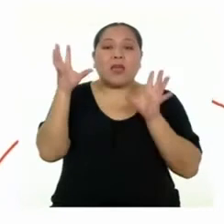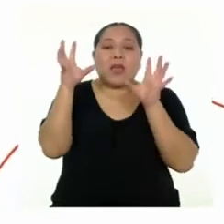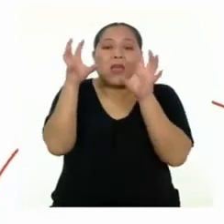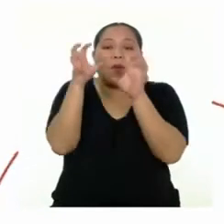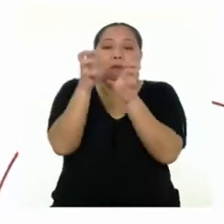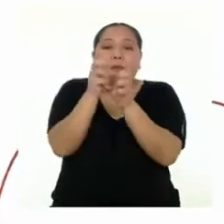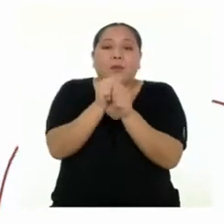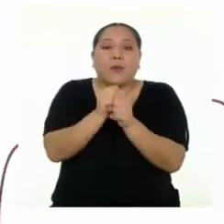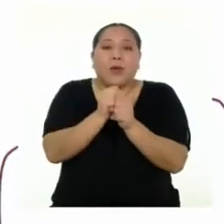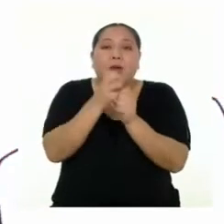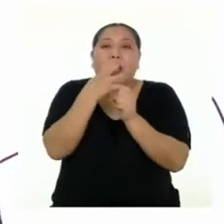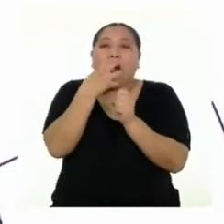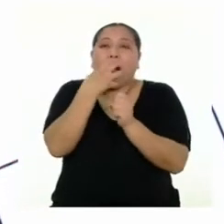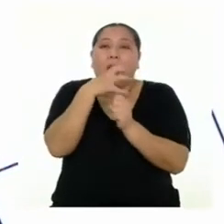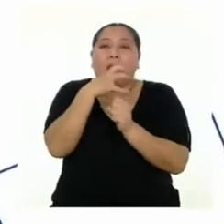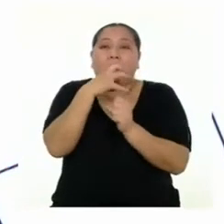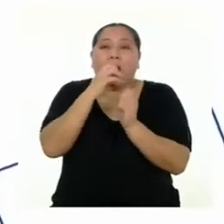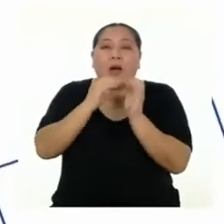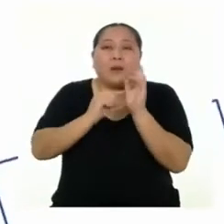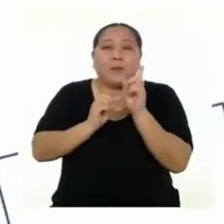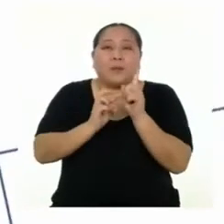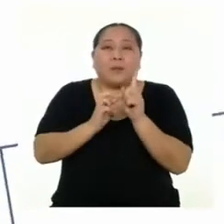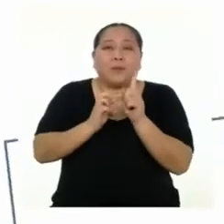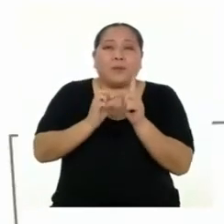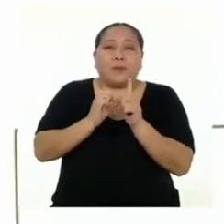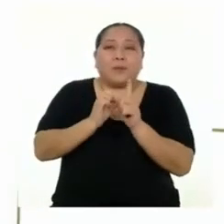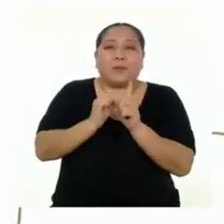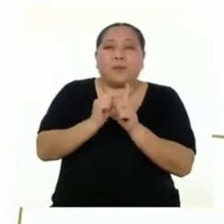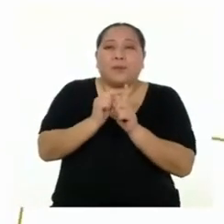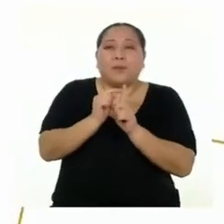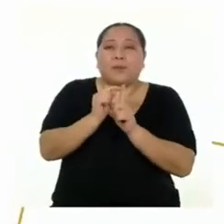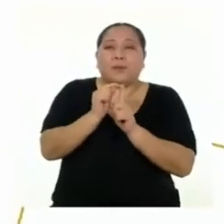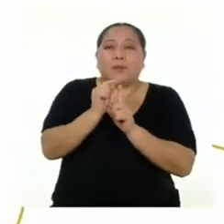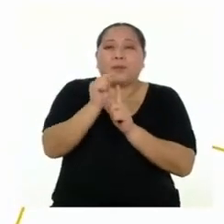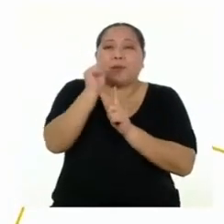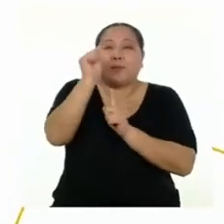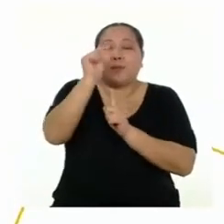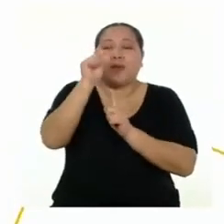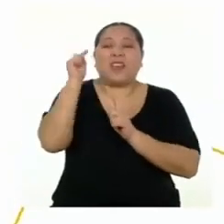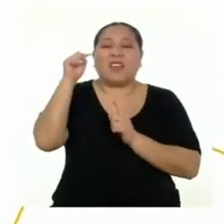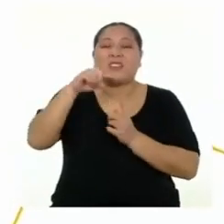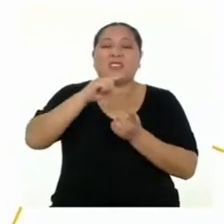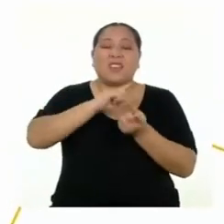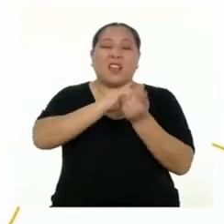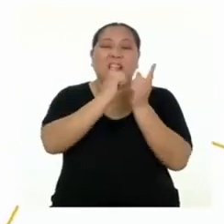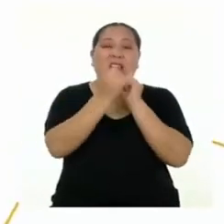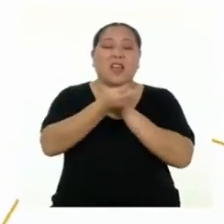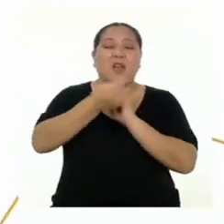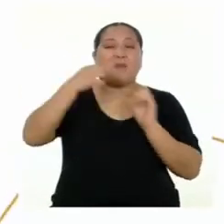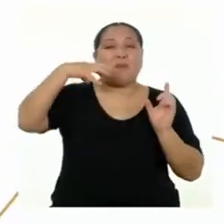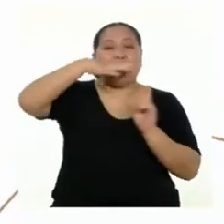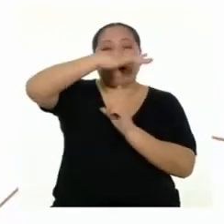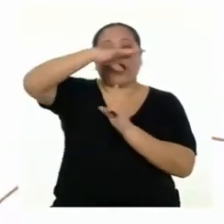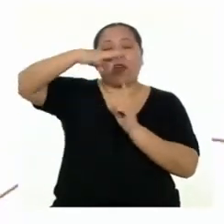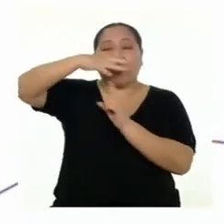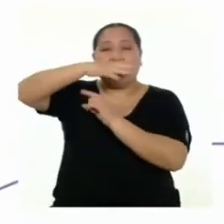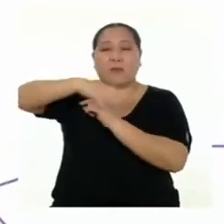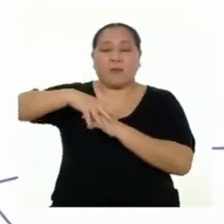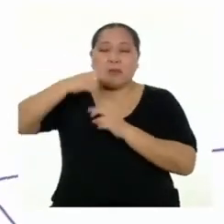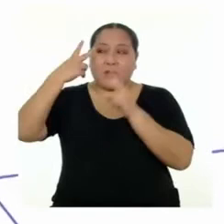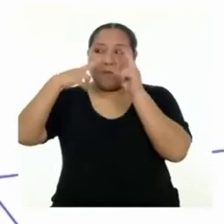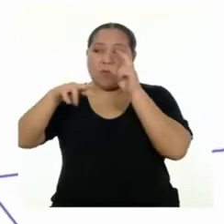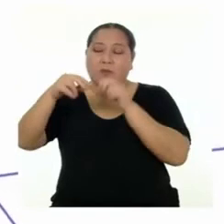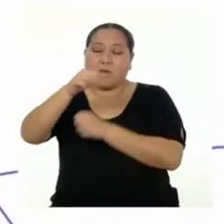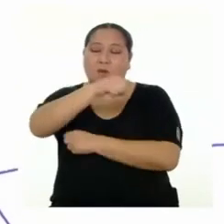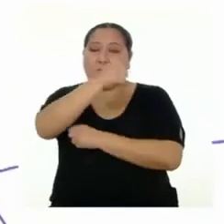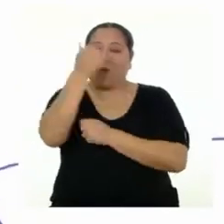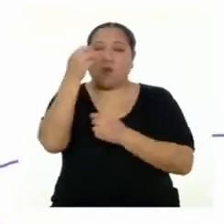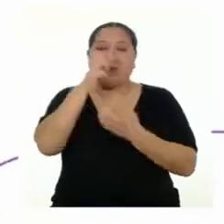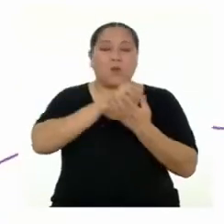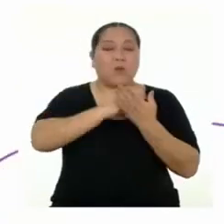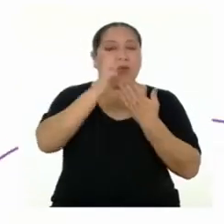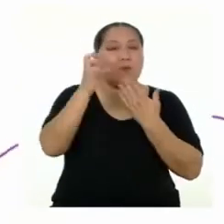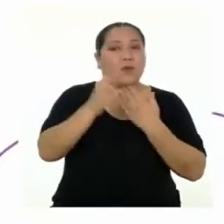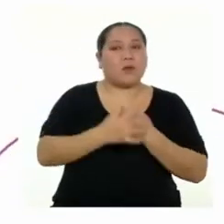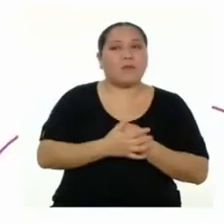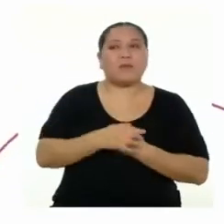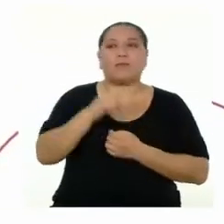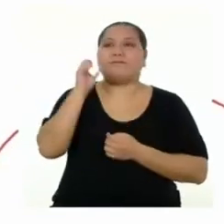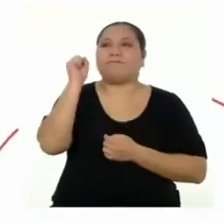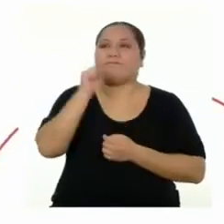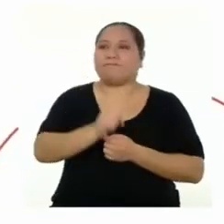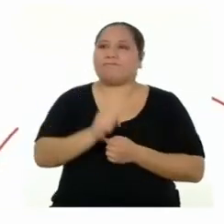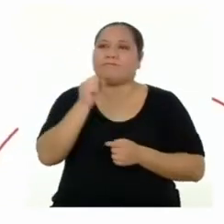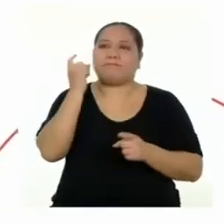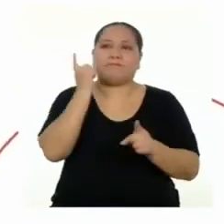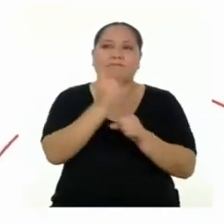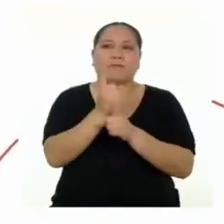calor y elevan la temperatura. Esto produce el cambio climático, como lo hemos visto en otros programas. Así es.